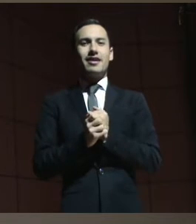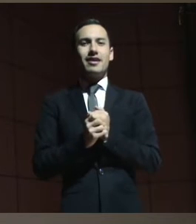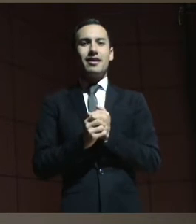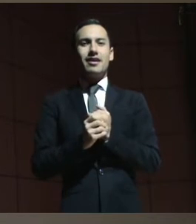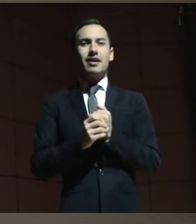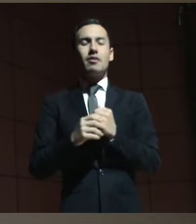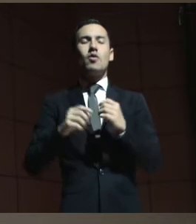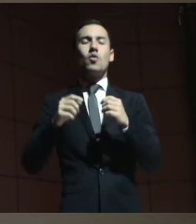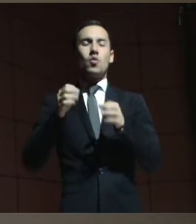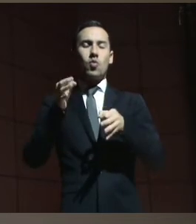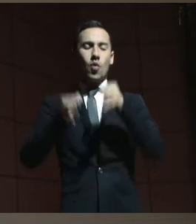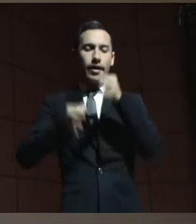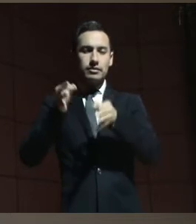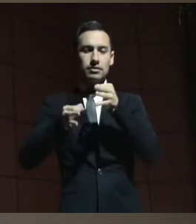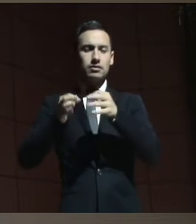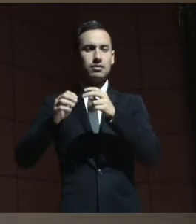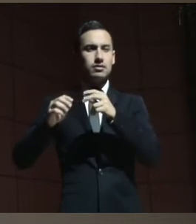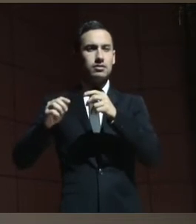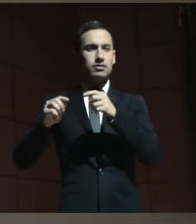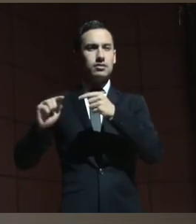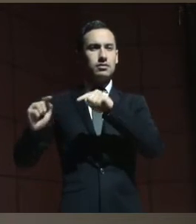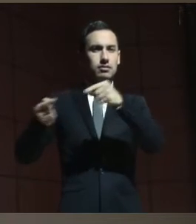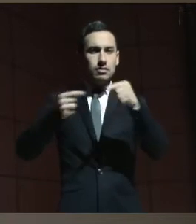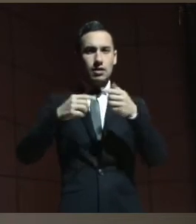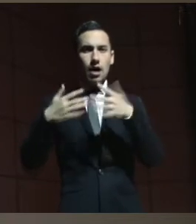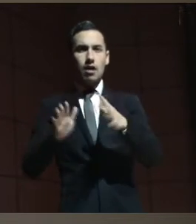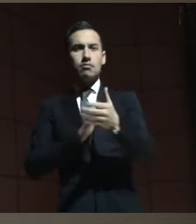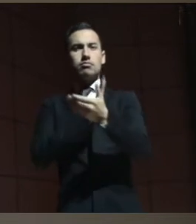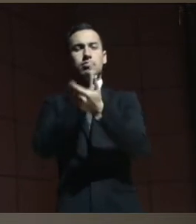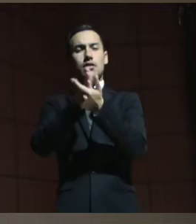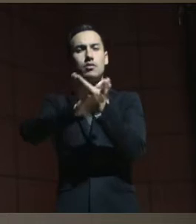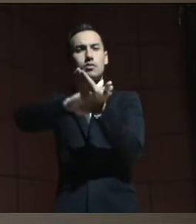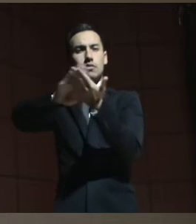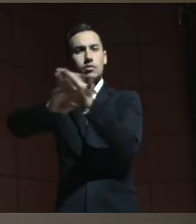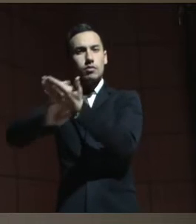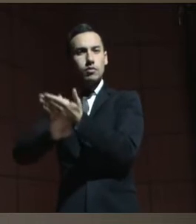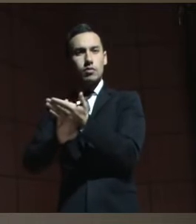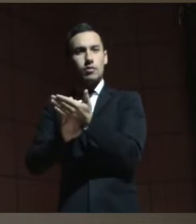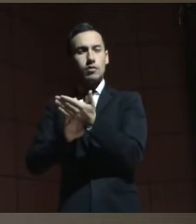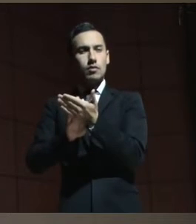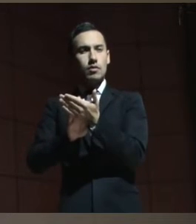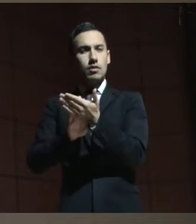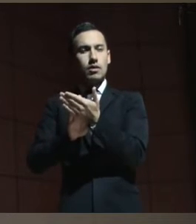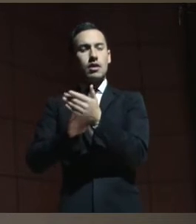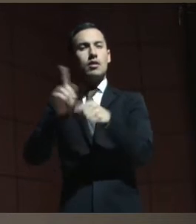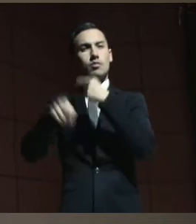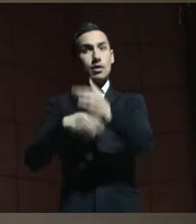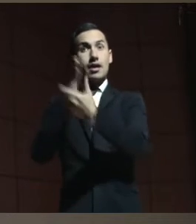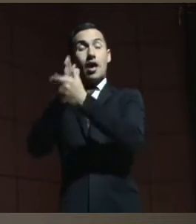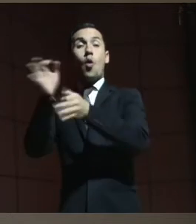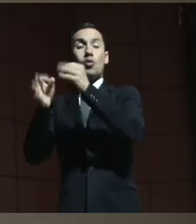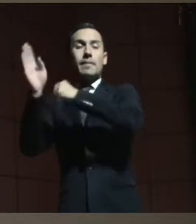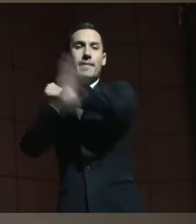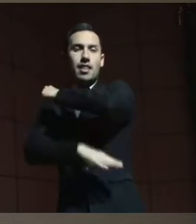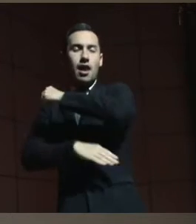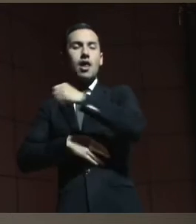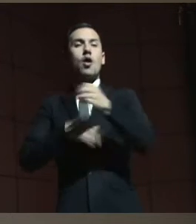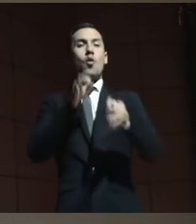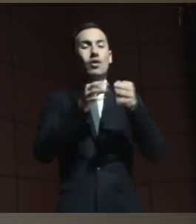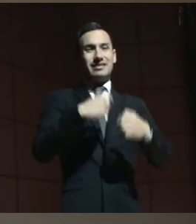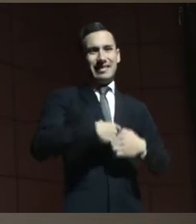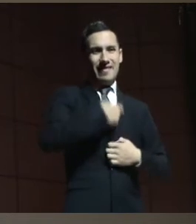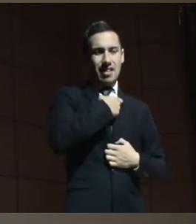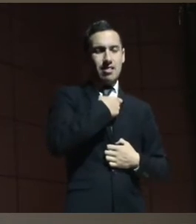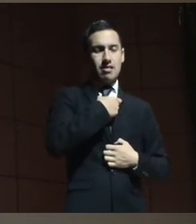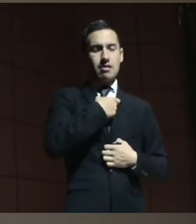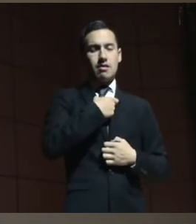y entonces tiene que ir a la Cámara a resolver, porque cuando va del juez penal al juez de civil, el juez